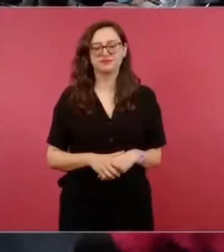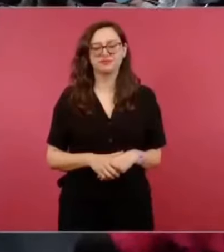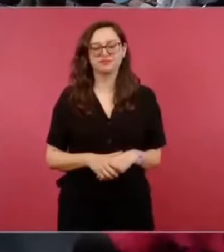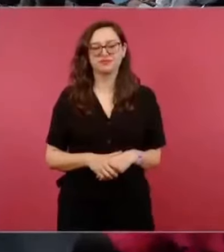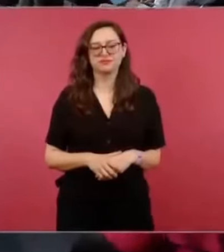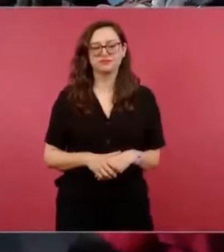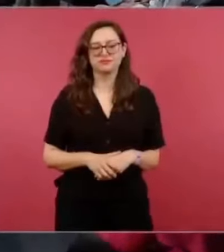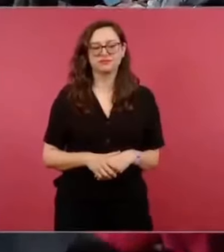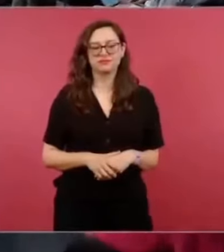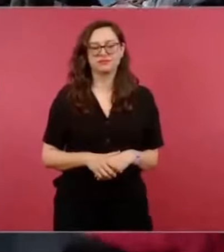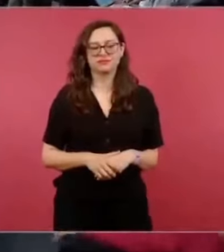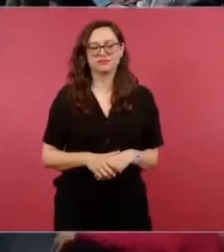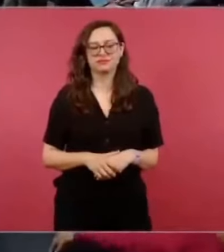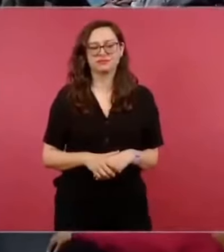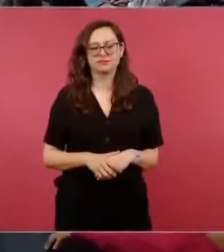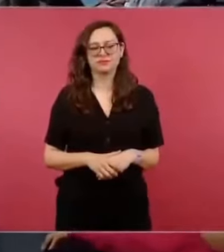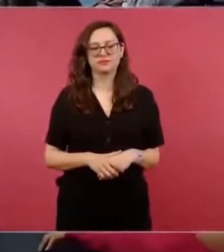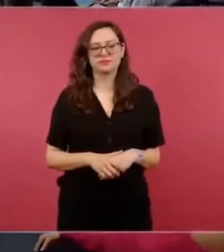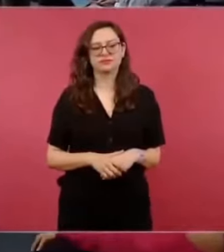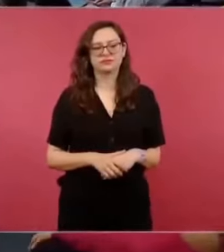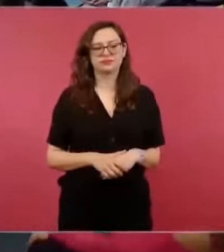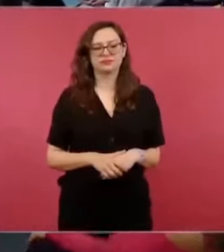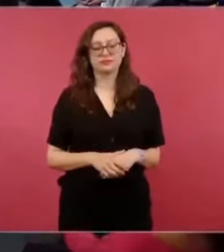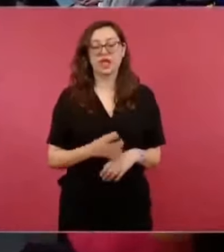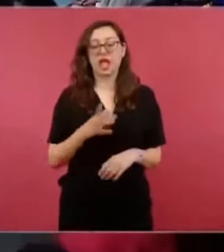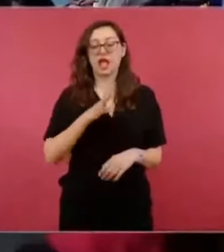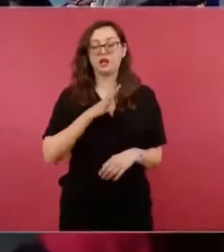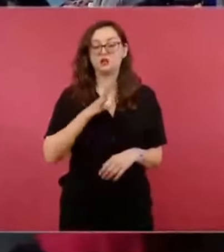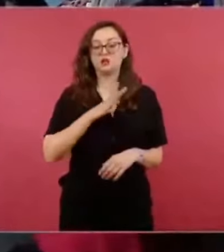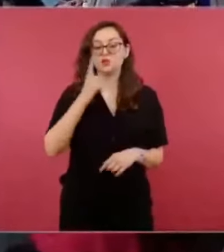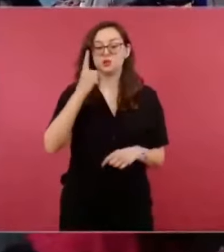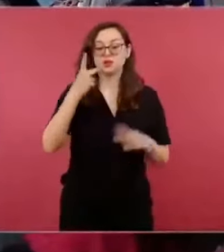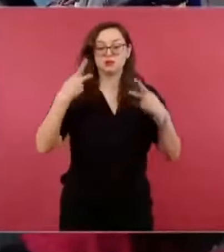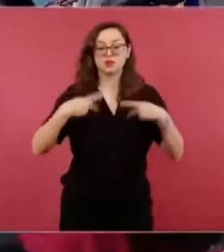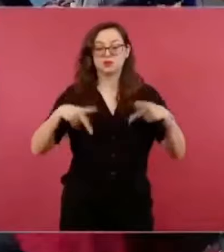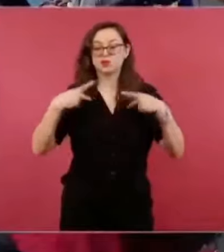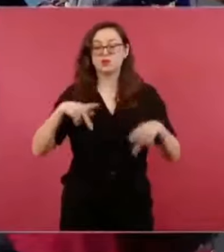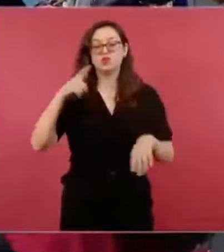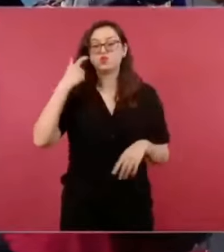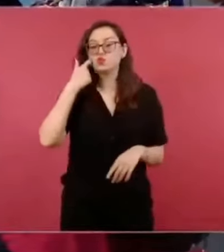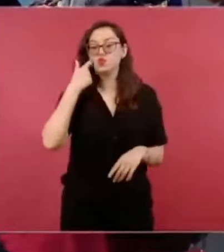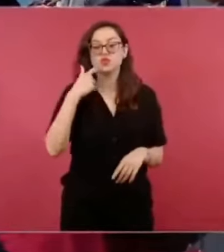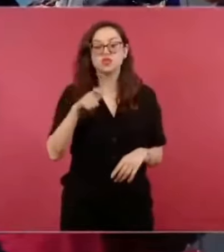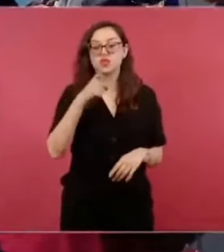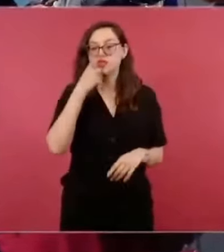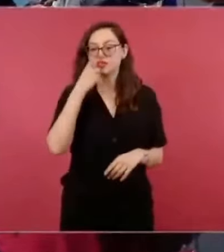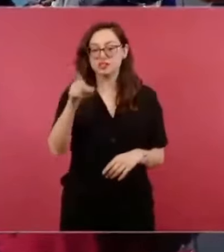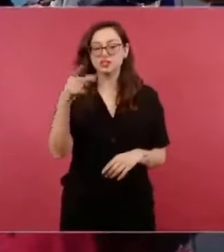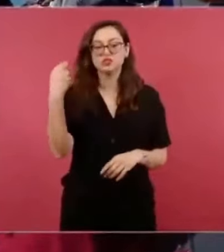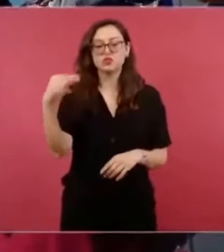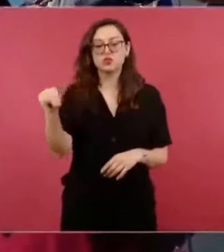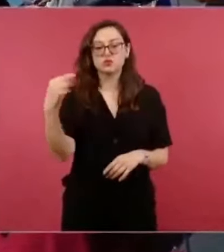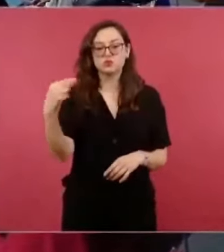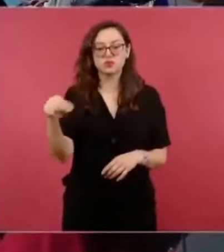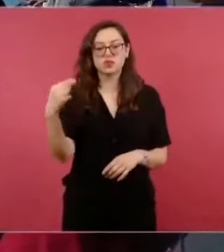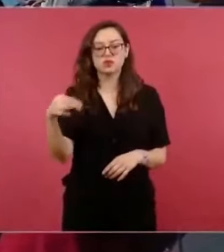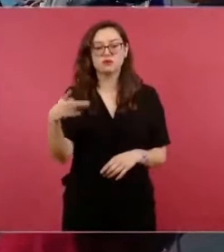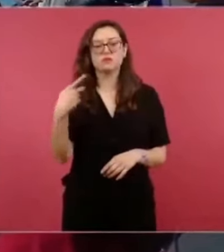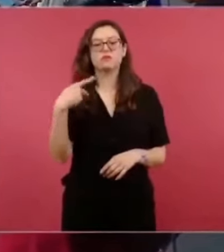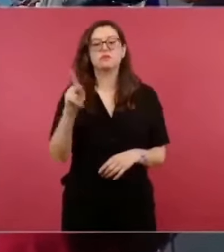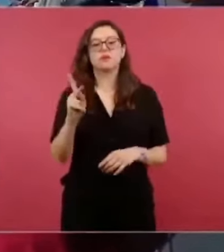no quiero mencionar aquí que te mande la que le gusta de